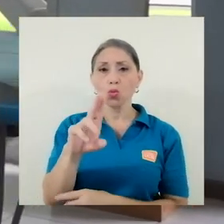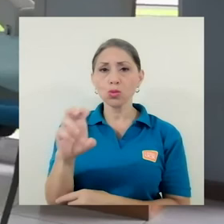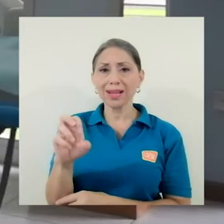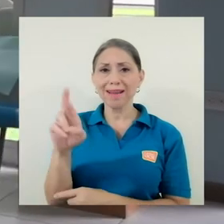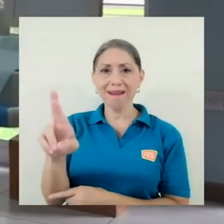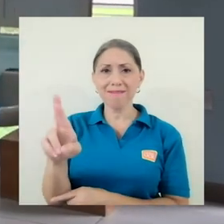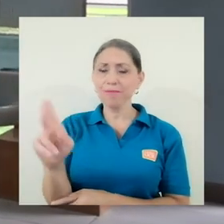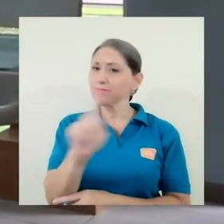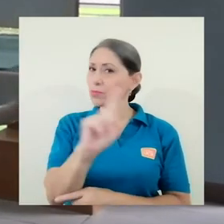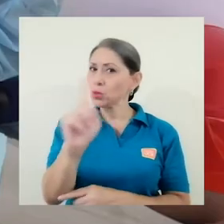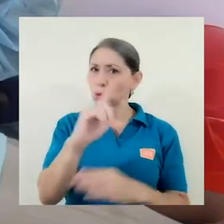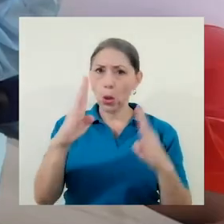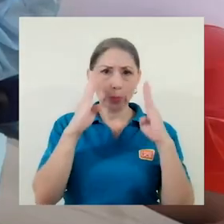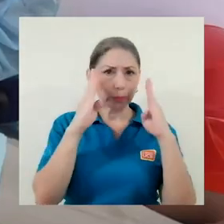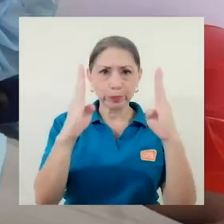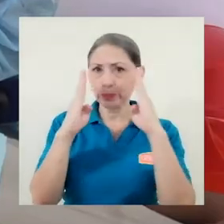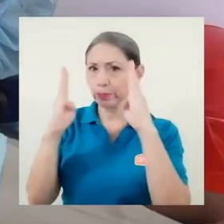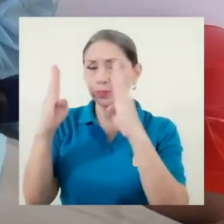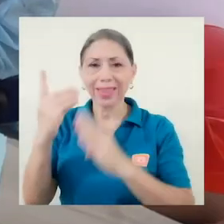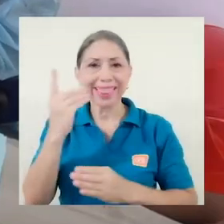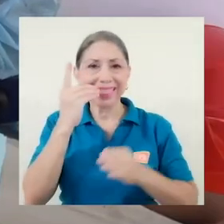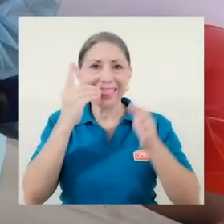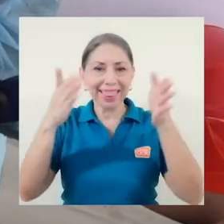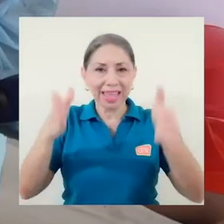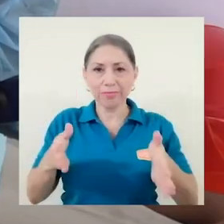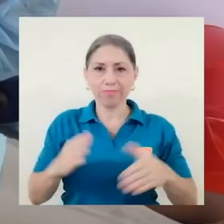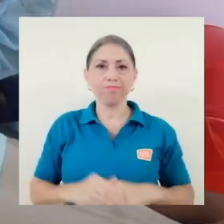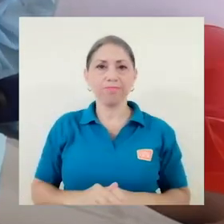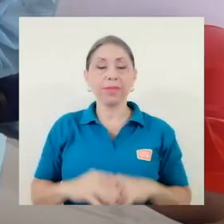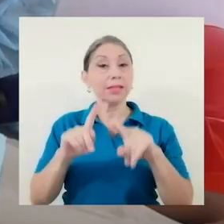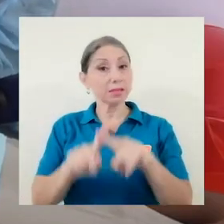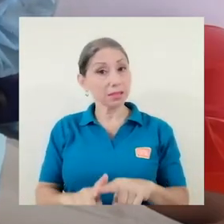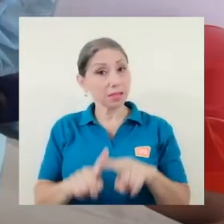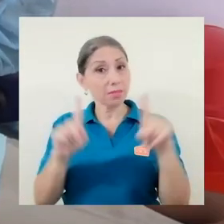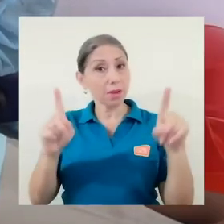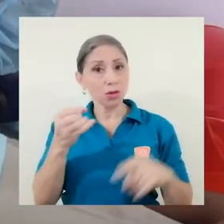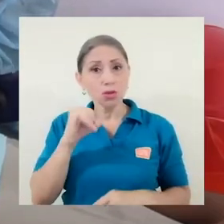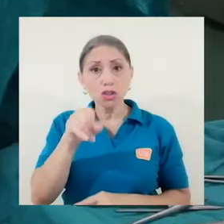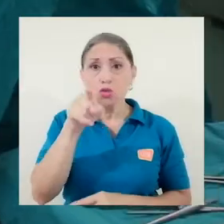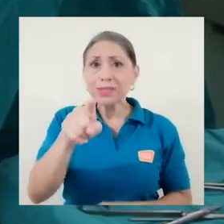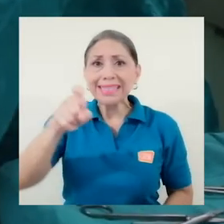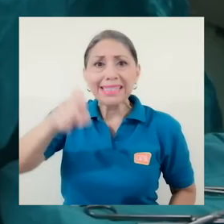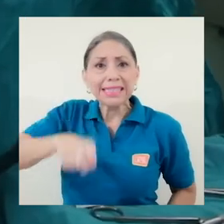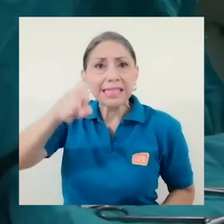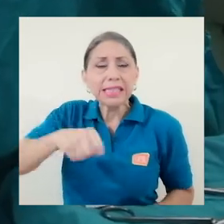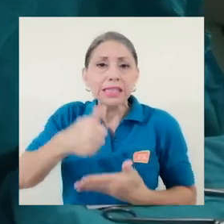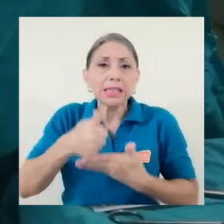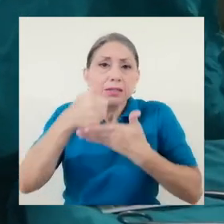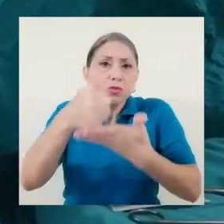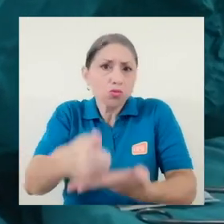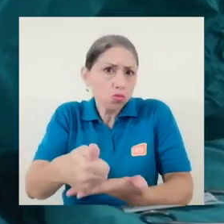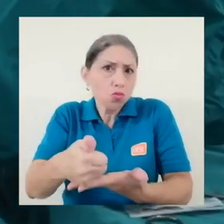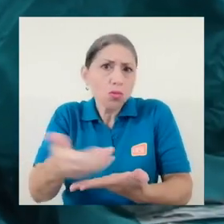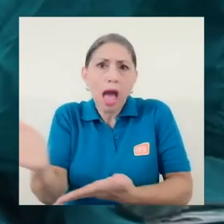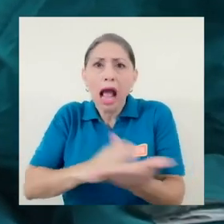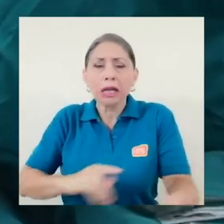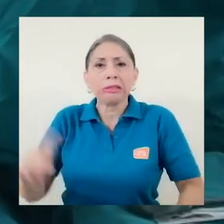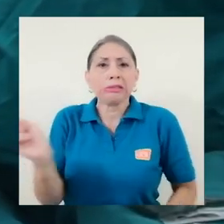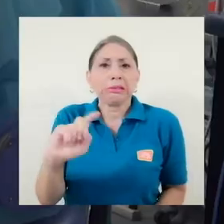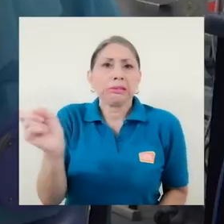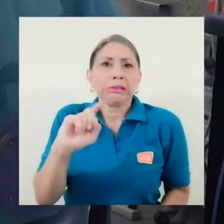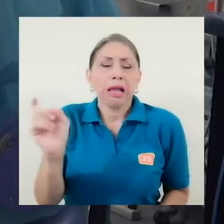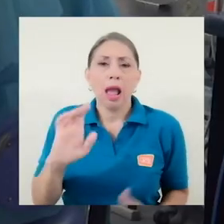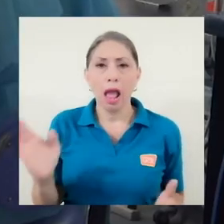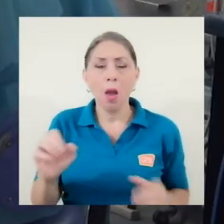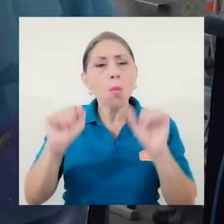de Costa Rica no se están brindando consultas odontológicas. Sin embargo, si usted requiere de ayuda para atender